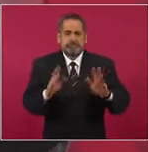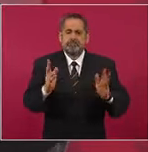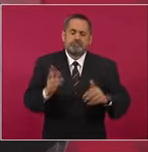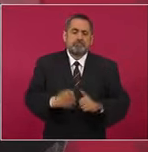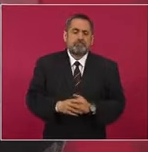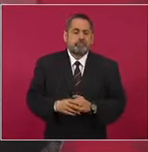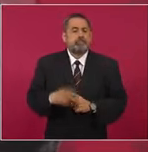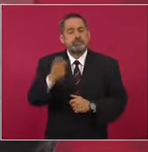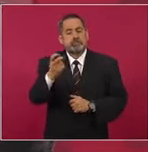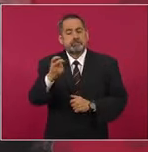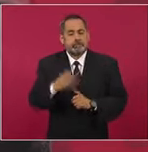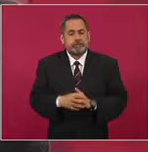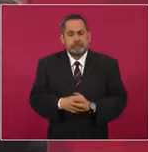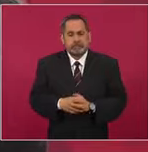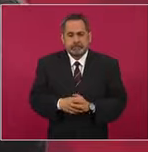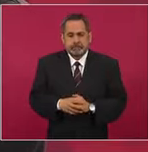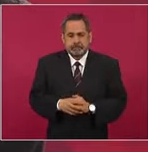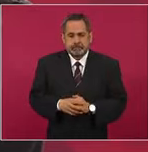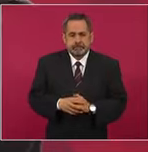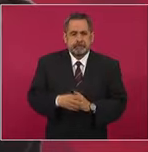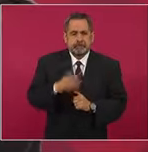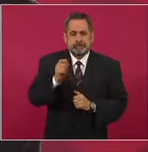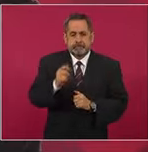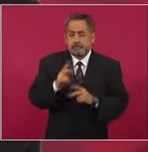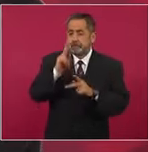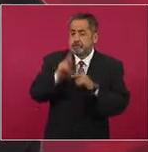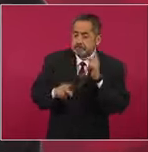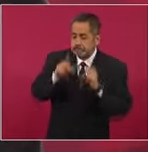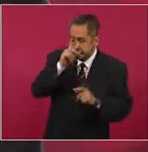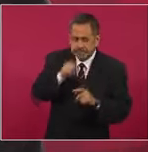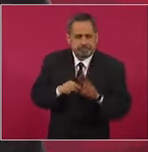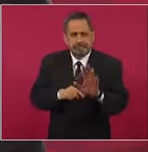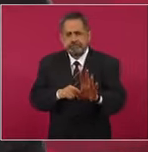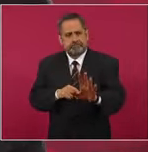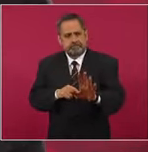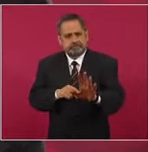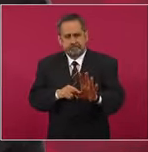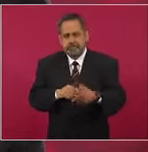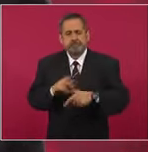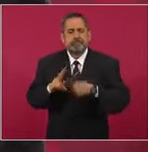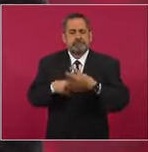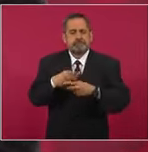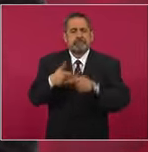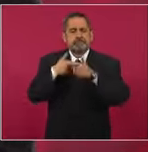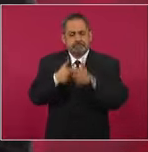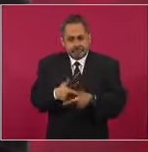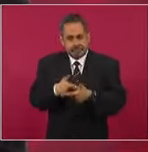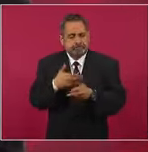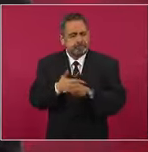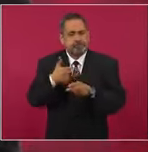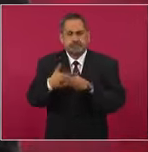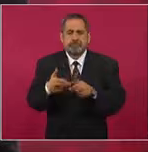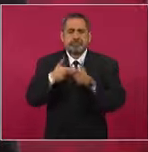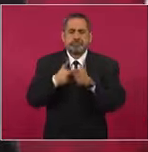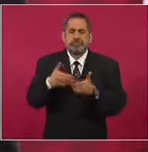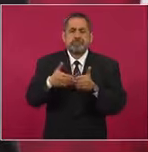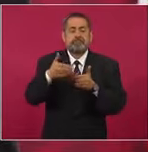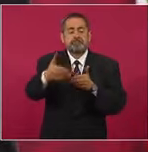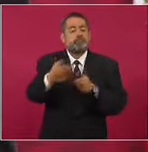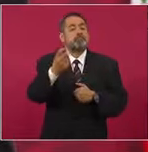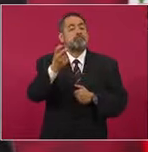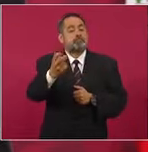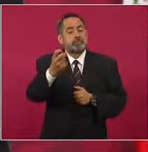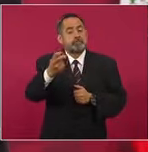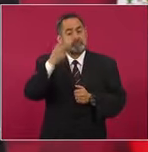No va a quedar pendiente, ese es el propósito, que terminemos todo. Por